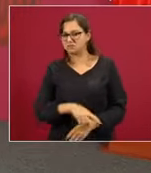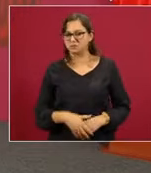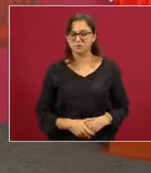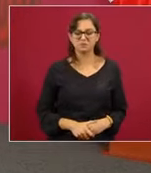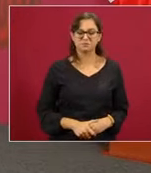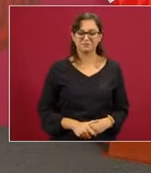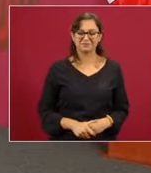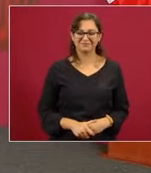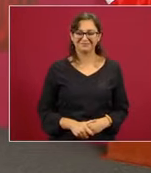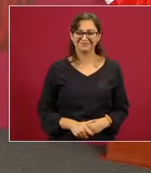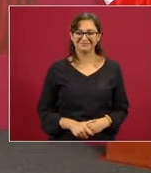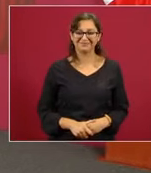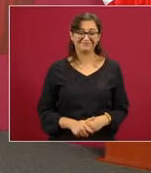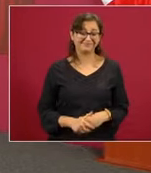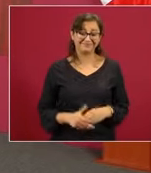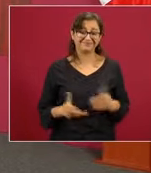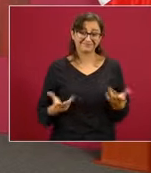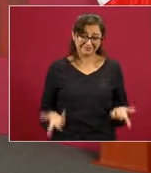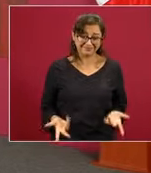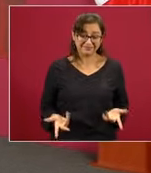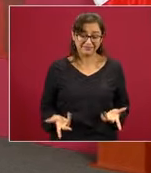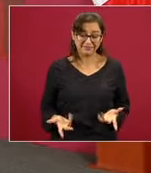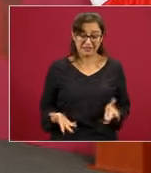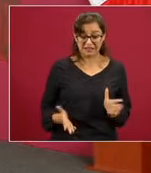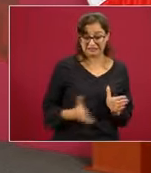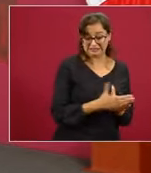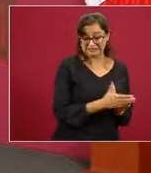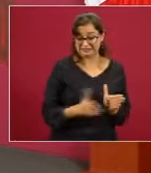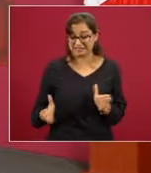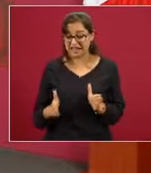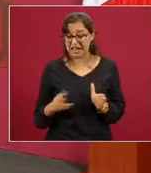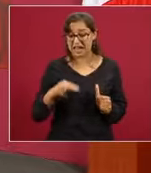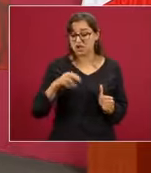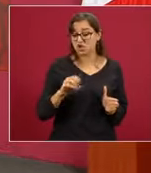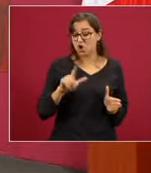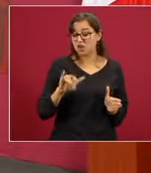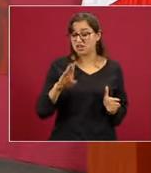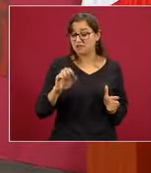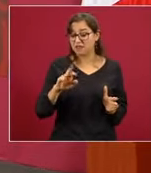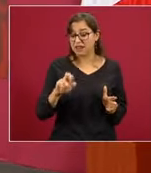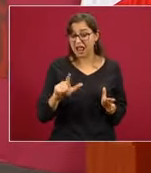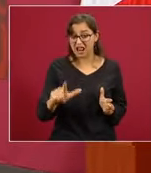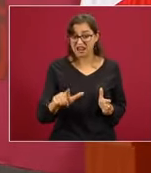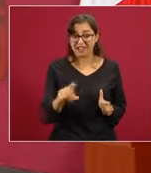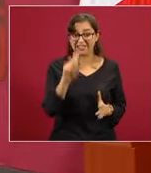Entonces, este modelo neoliberal fueron 36 años,